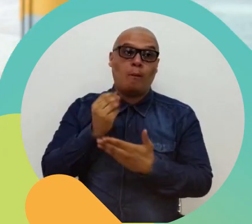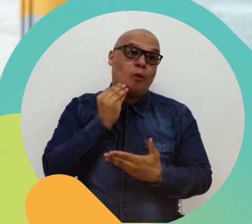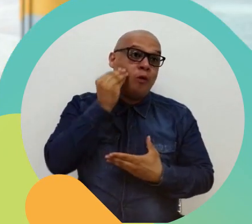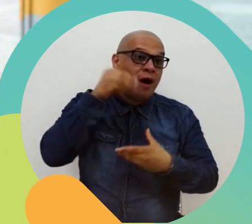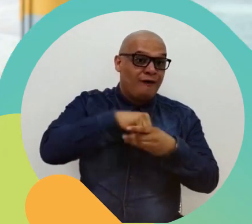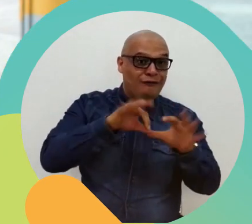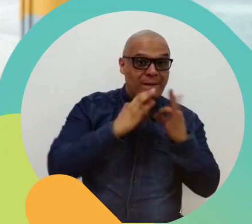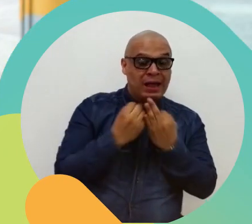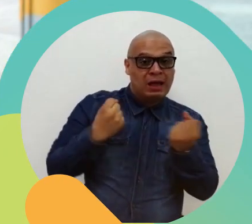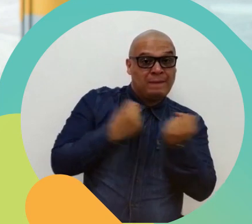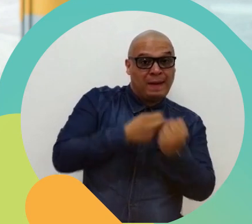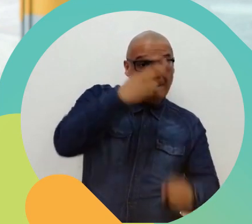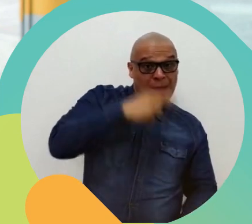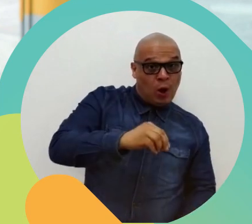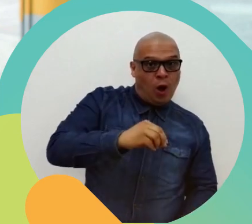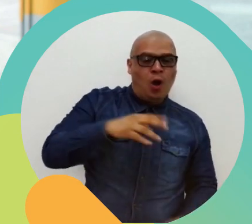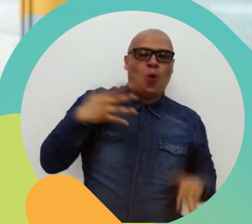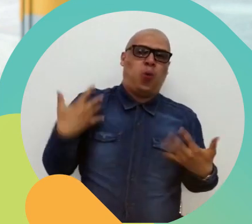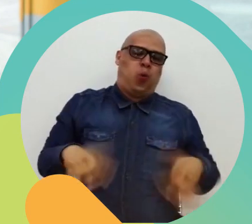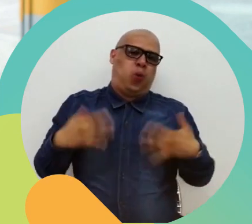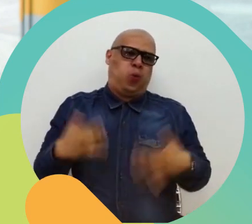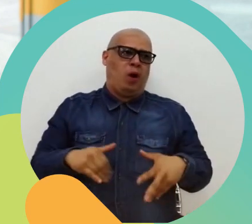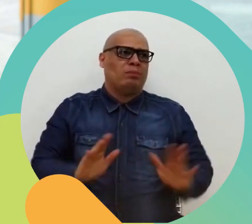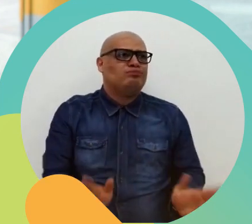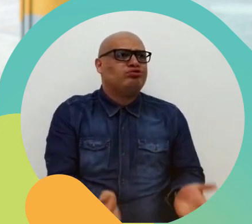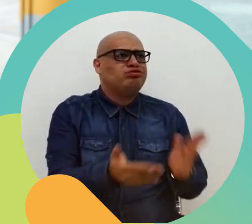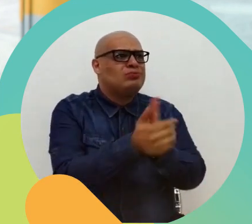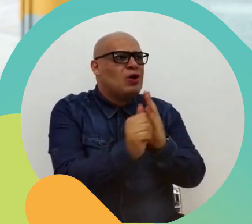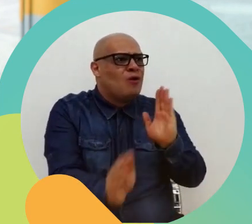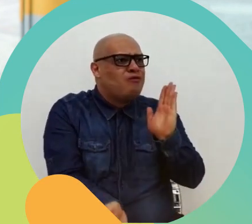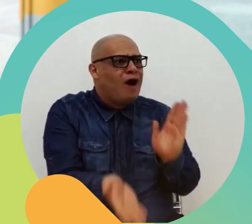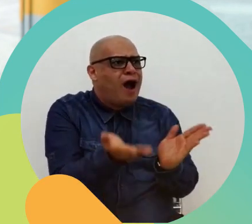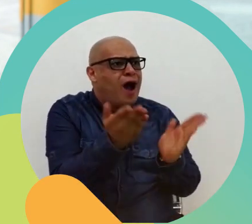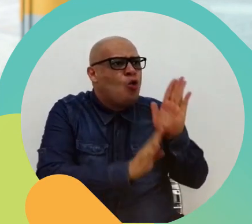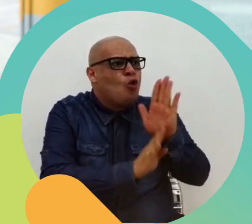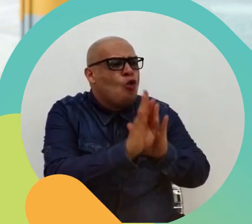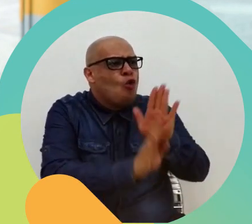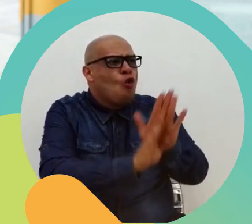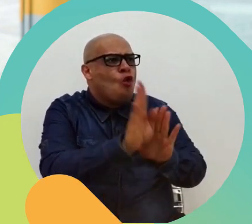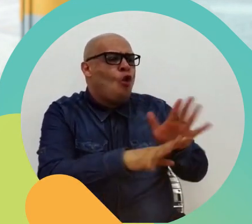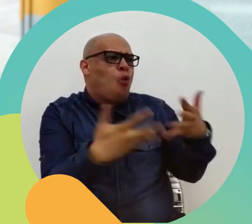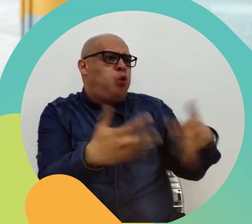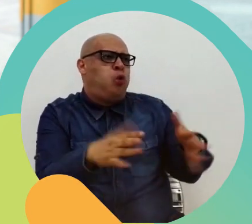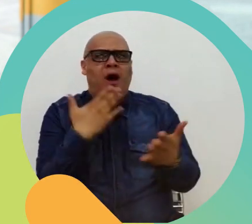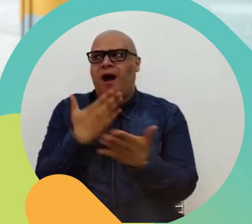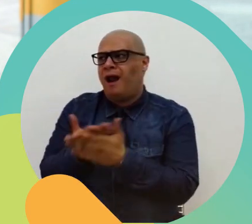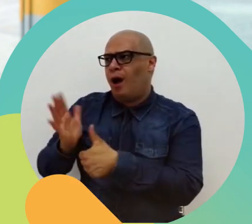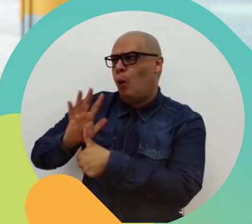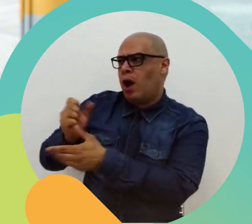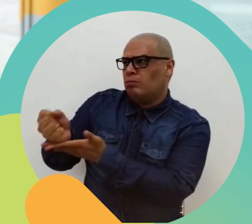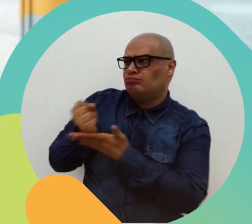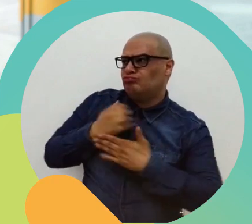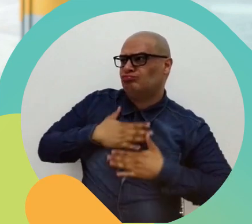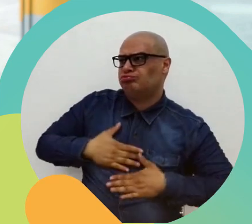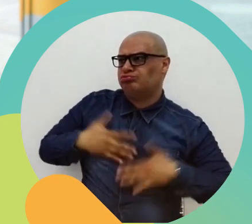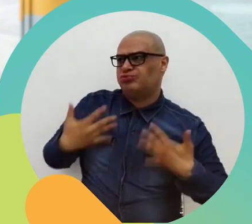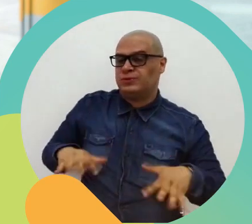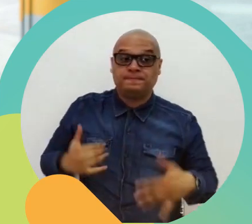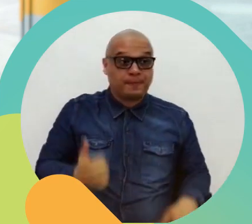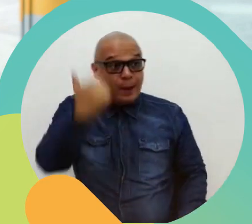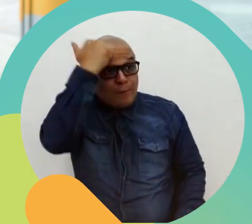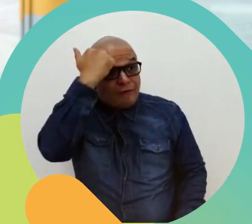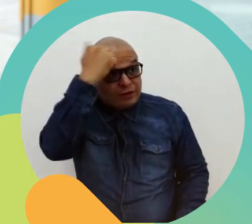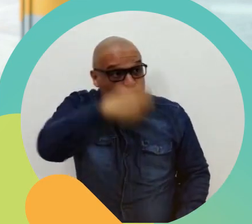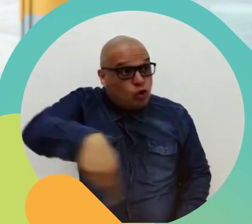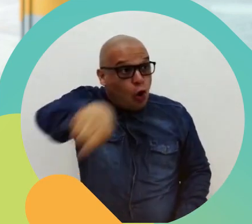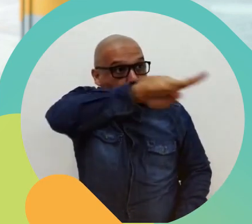Blahuay ha sido un gran apoyo para mi hogar y para Alexis porque es mucho lo que el niño ha desarrollado y con los